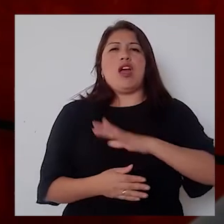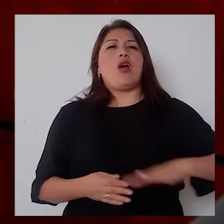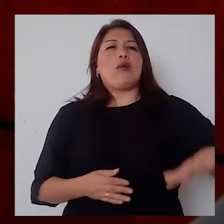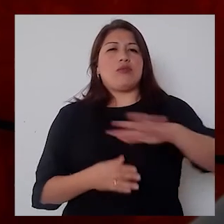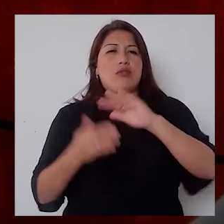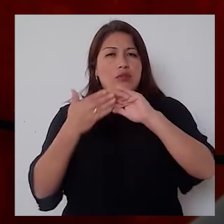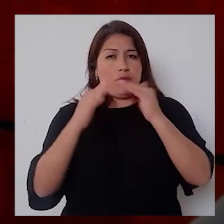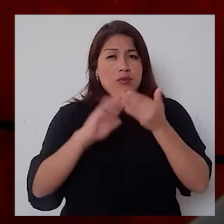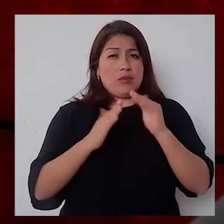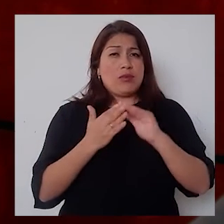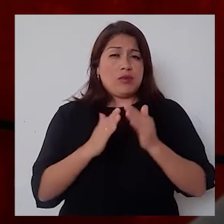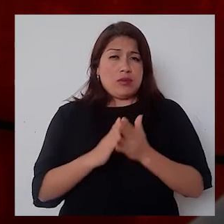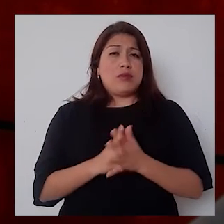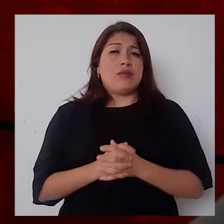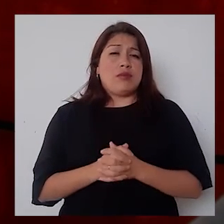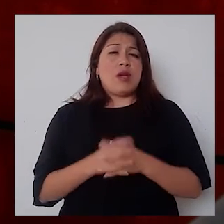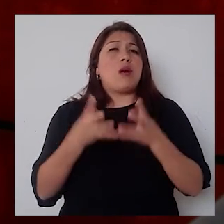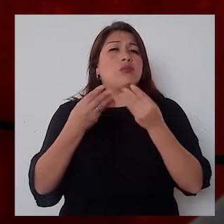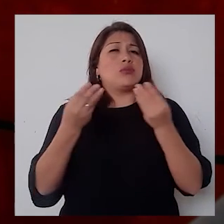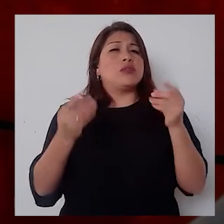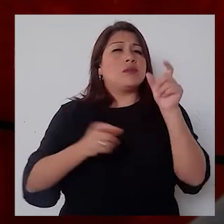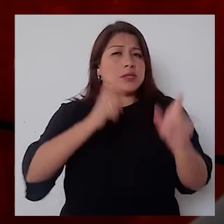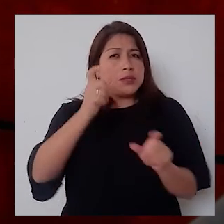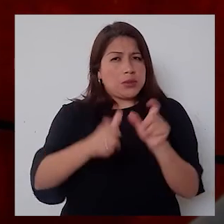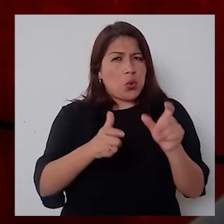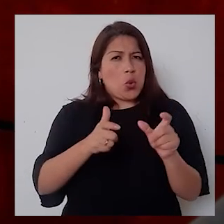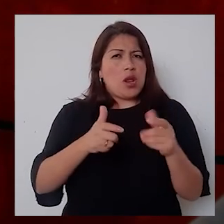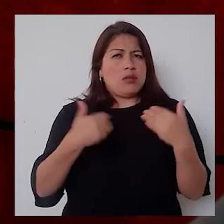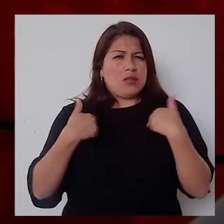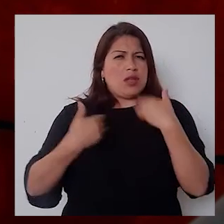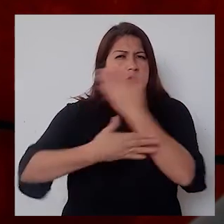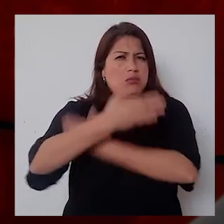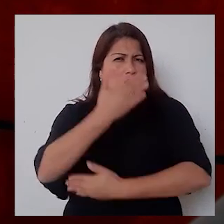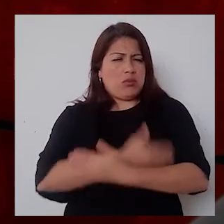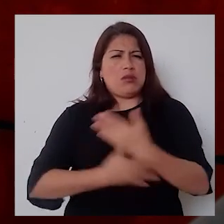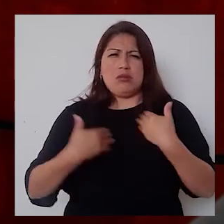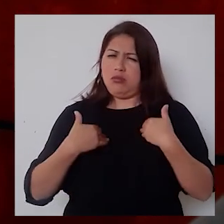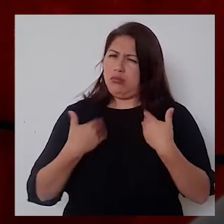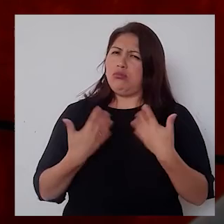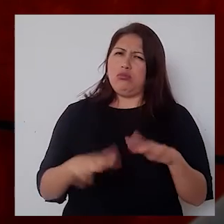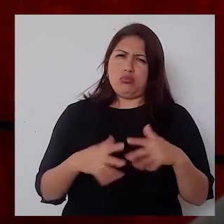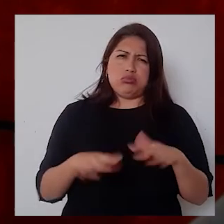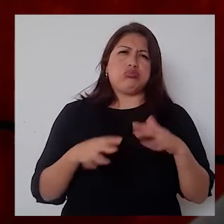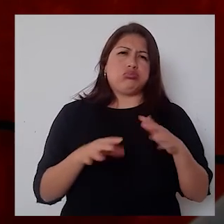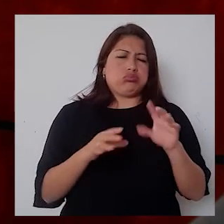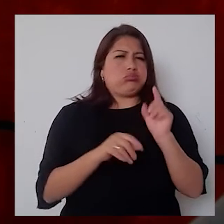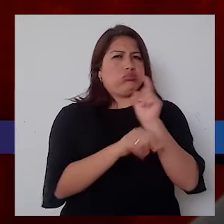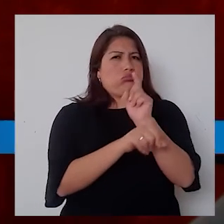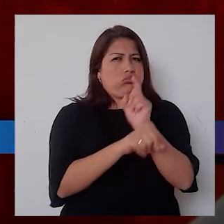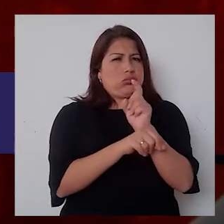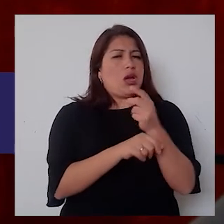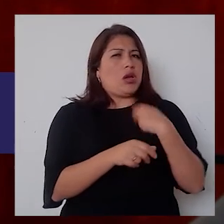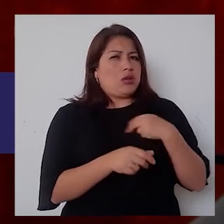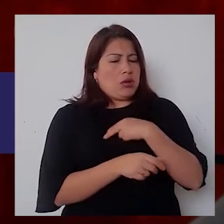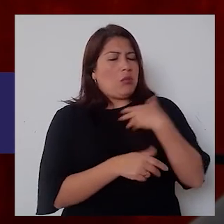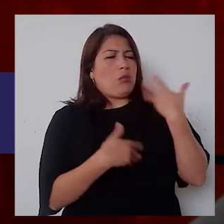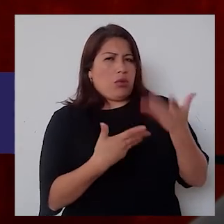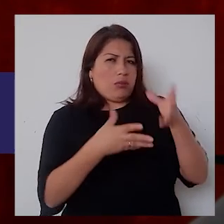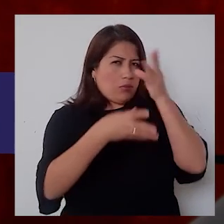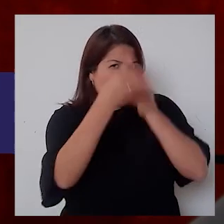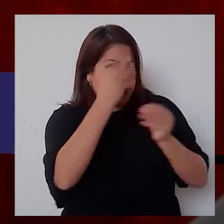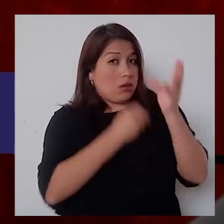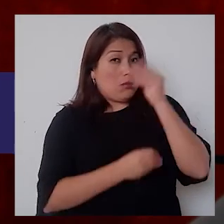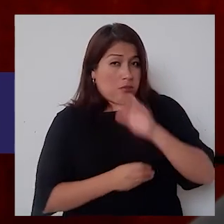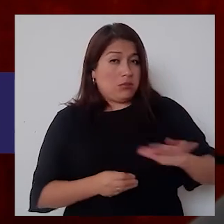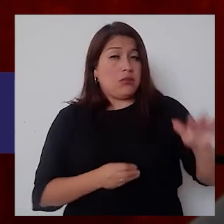hace justicia, porque muchas personas con alguna discapacidad tienen mucho que enseñar, y nosotros tenemos mucho que aprender. Así es que esto